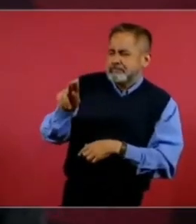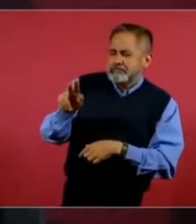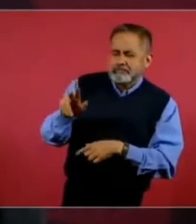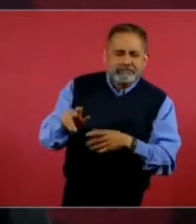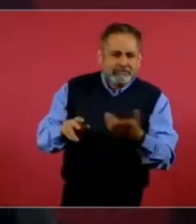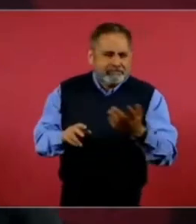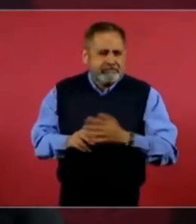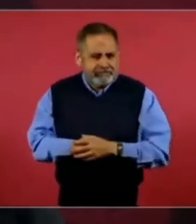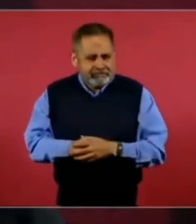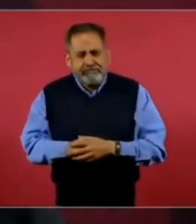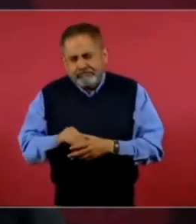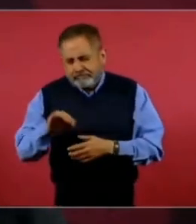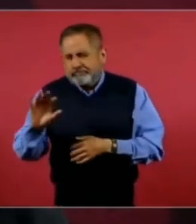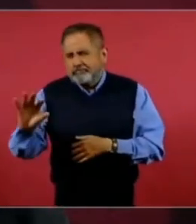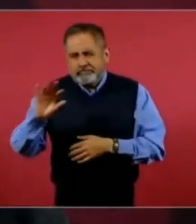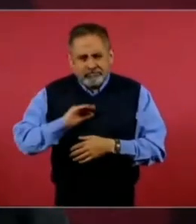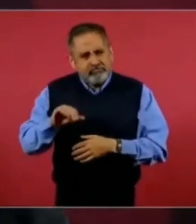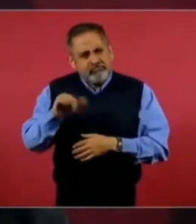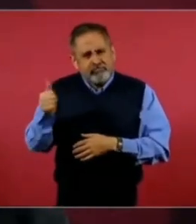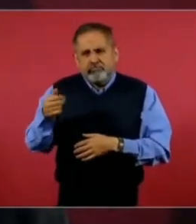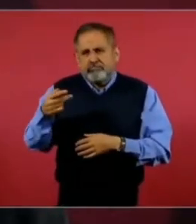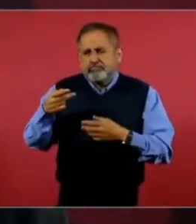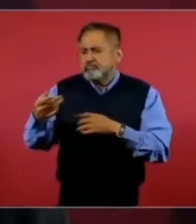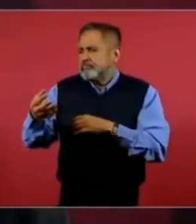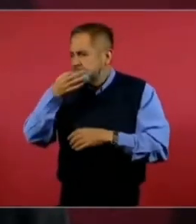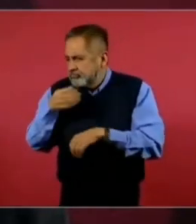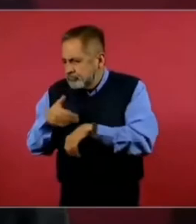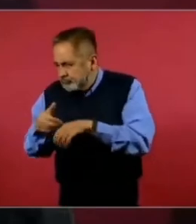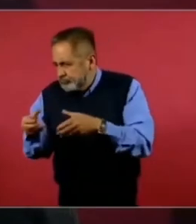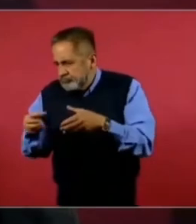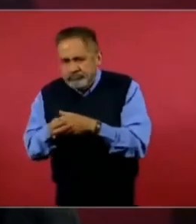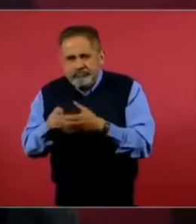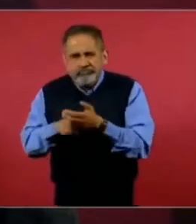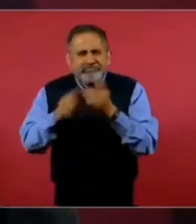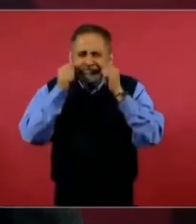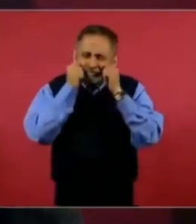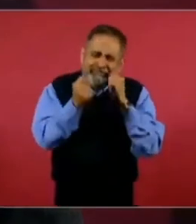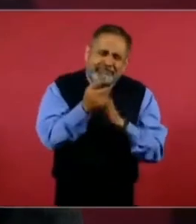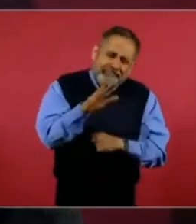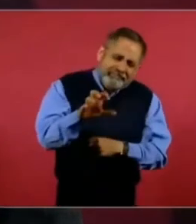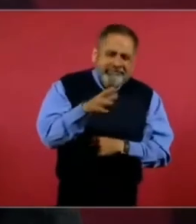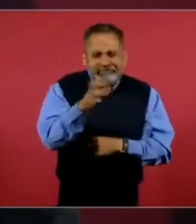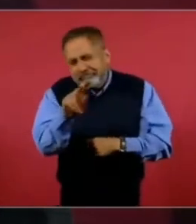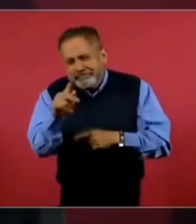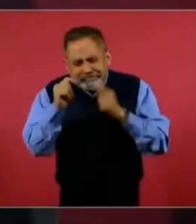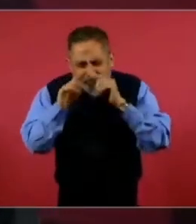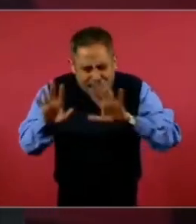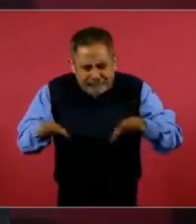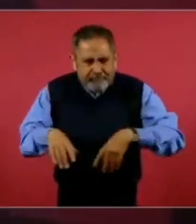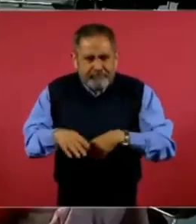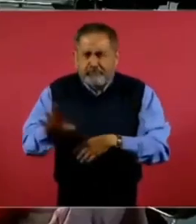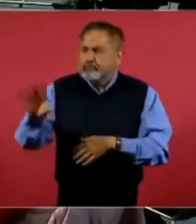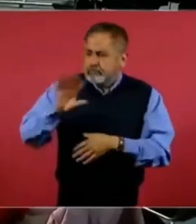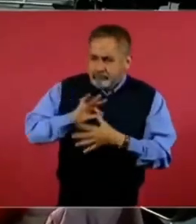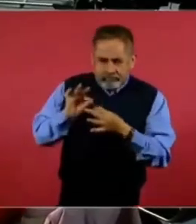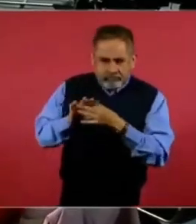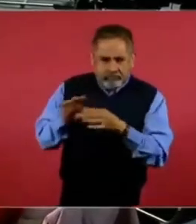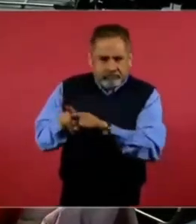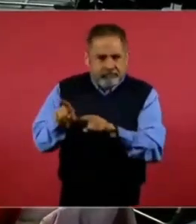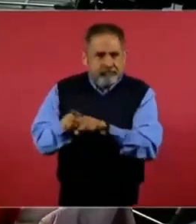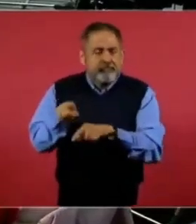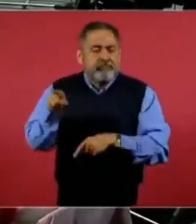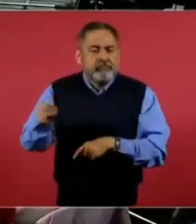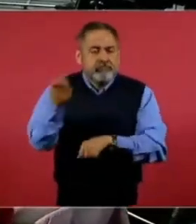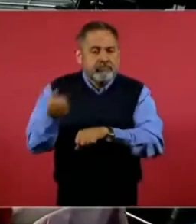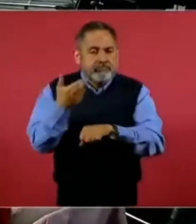Nos dio otro dato, no importa, pero nos dio el dato la